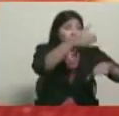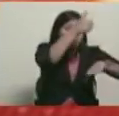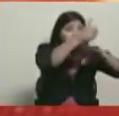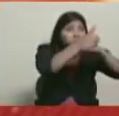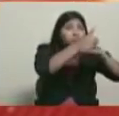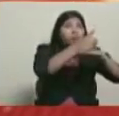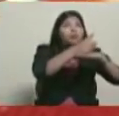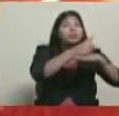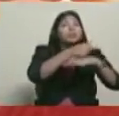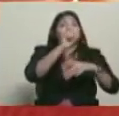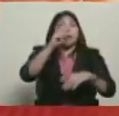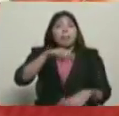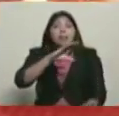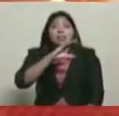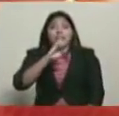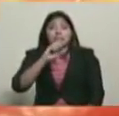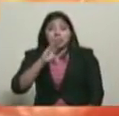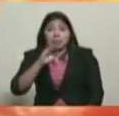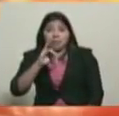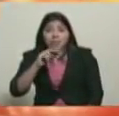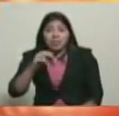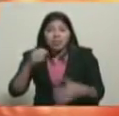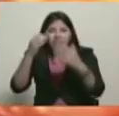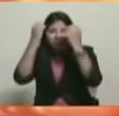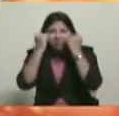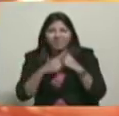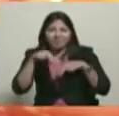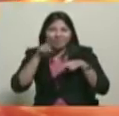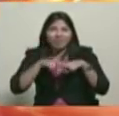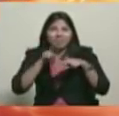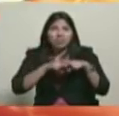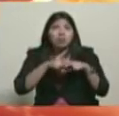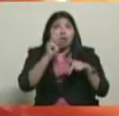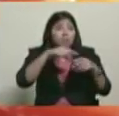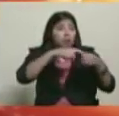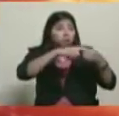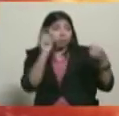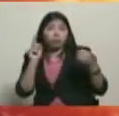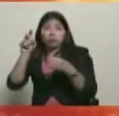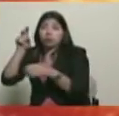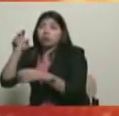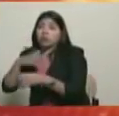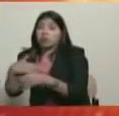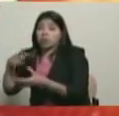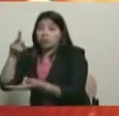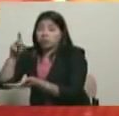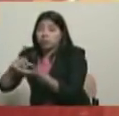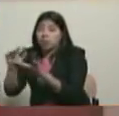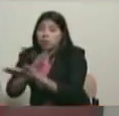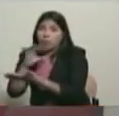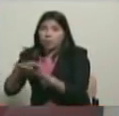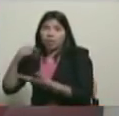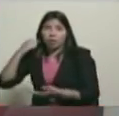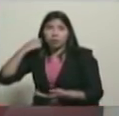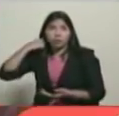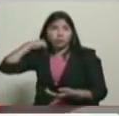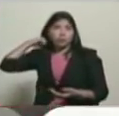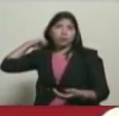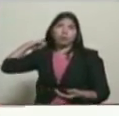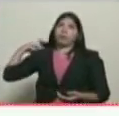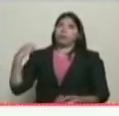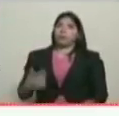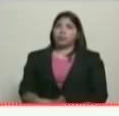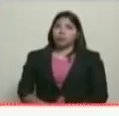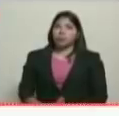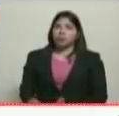SEBIN que han participado en este intento de golpe... en este golpe de Estado contra el presidente Nicolás Maduro. Constituyente Diosdado Cabello, le